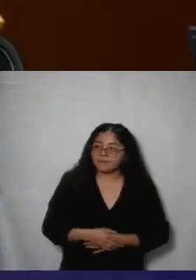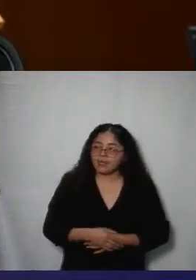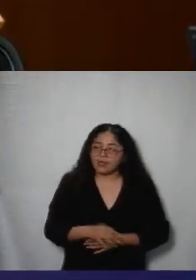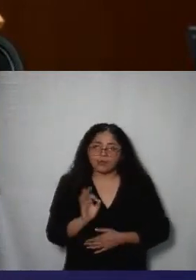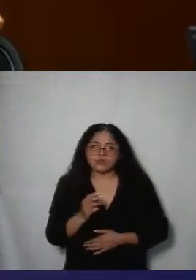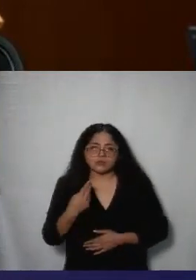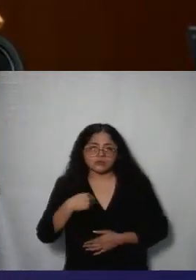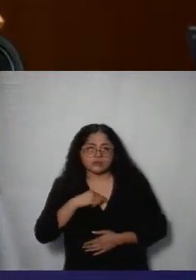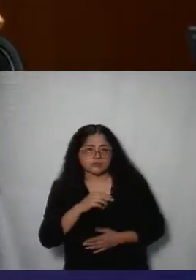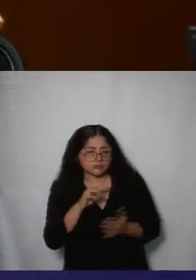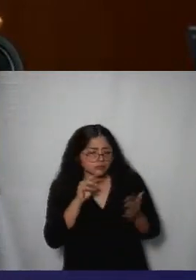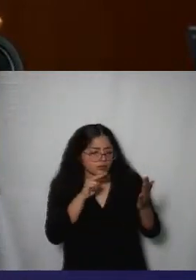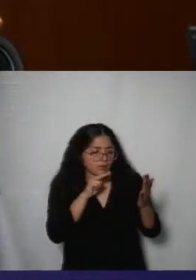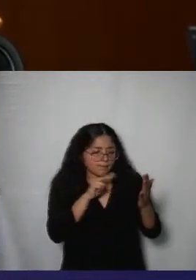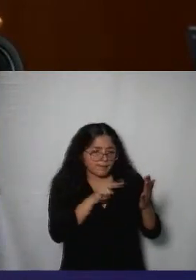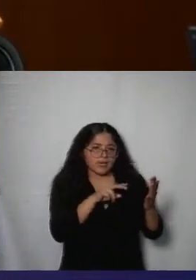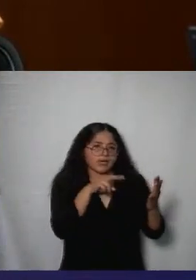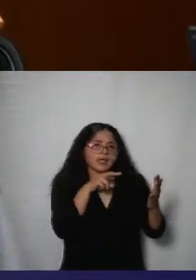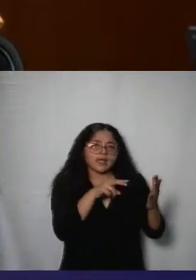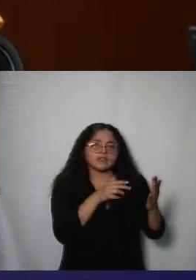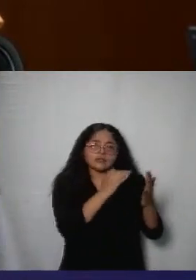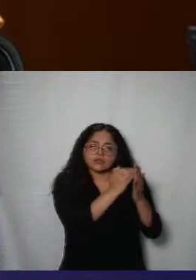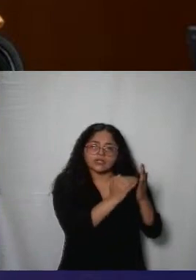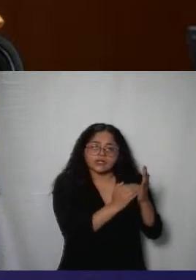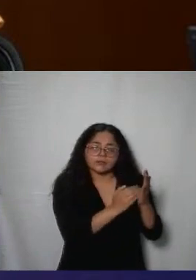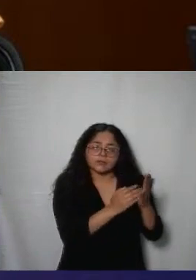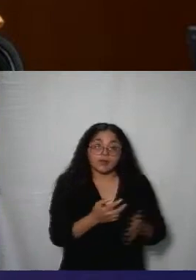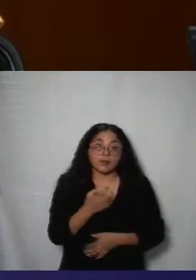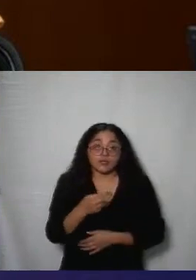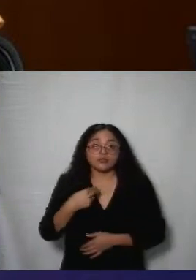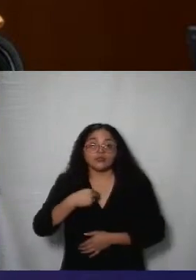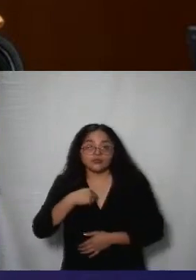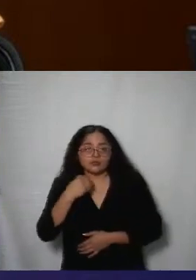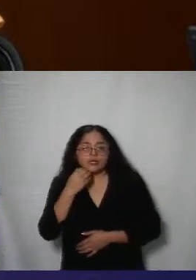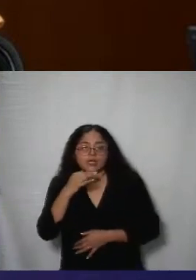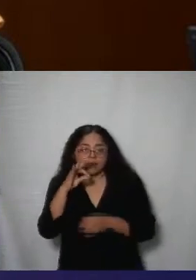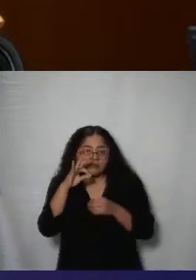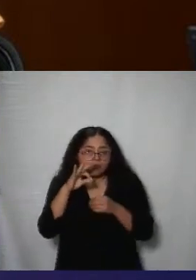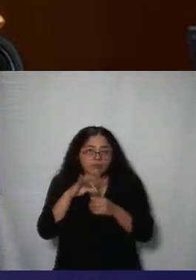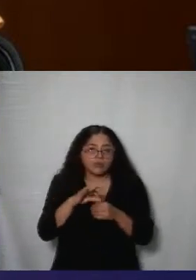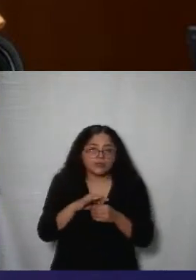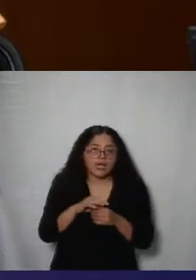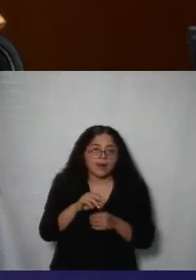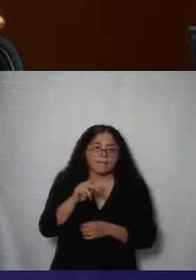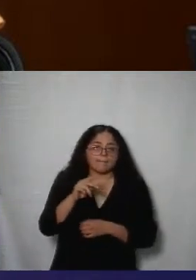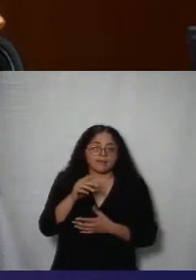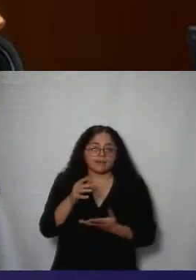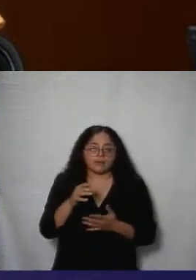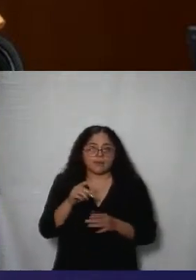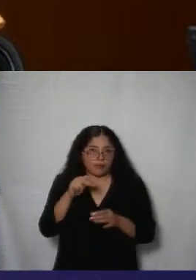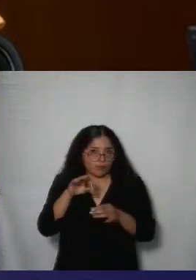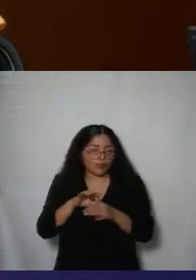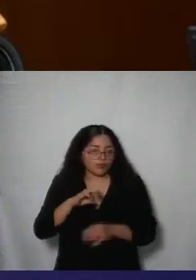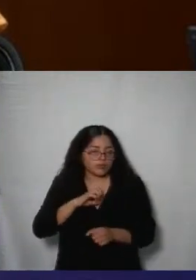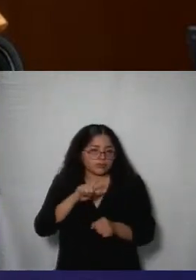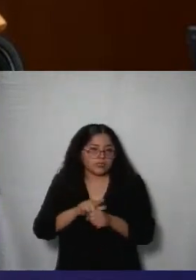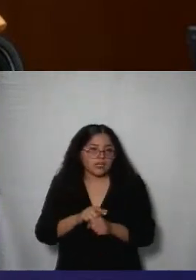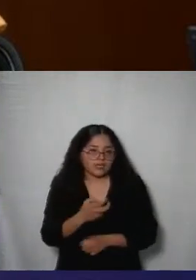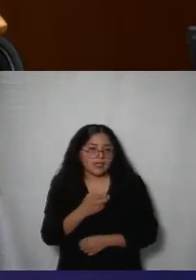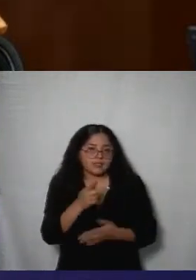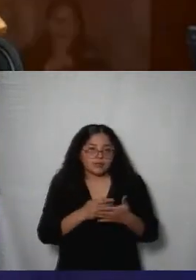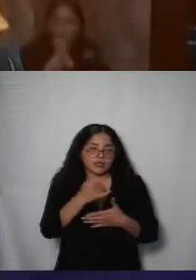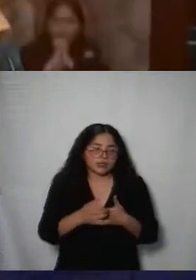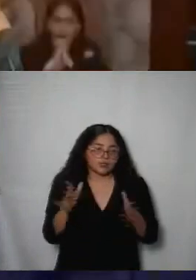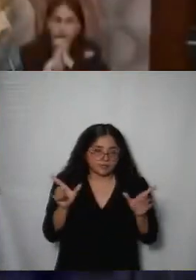referidos por ello respetuosamente emitiré un voto particular sobre este proyecto sería cuanto